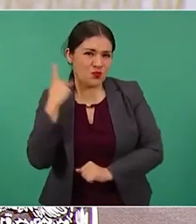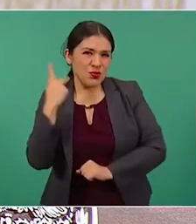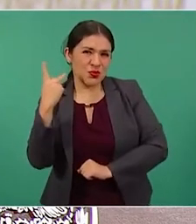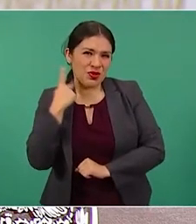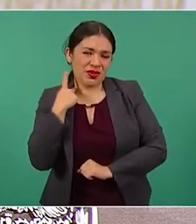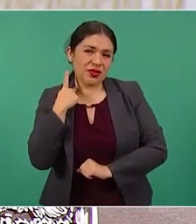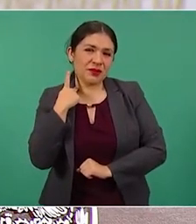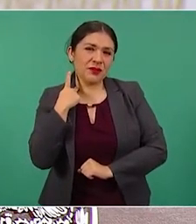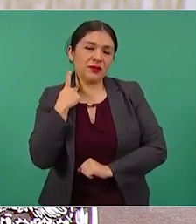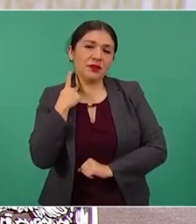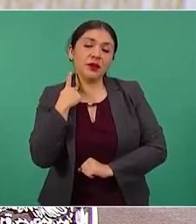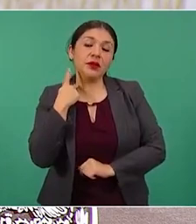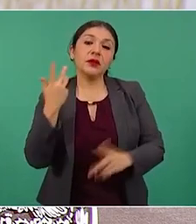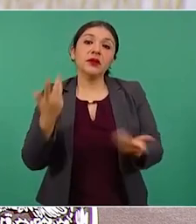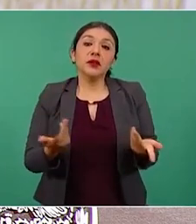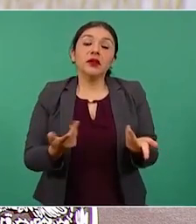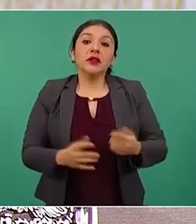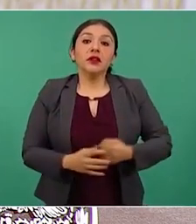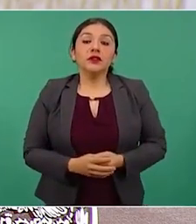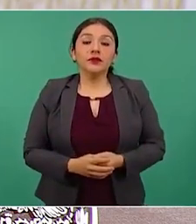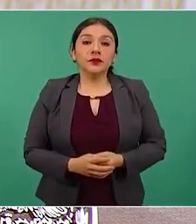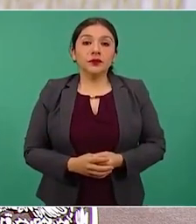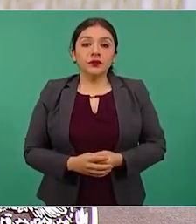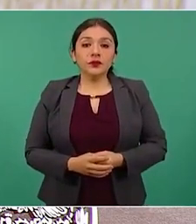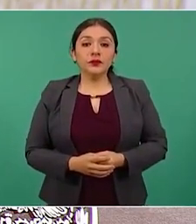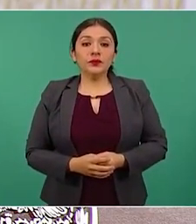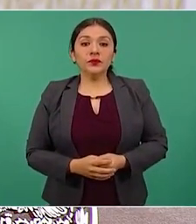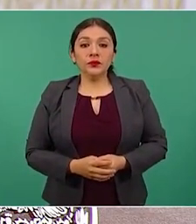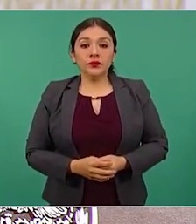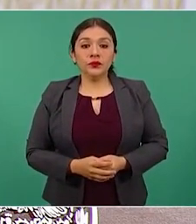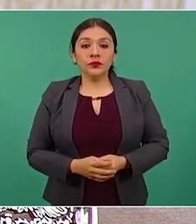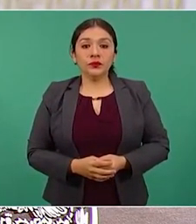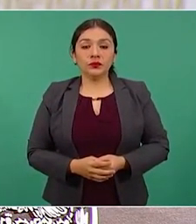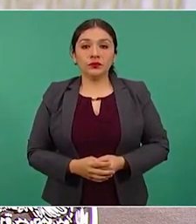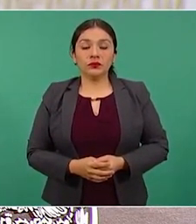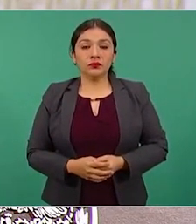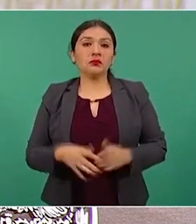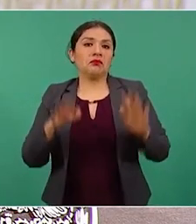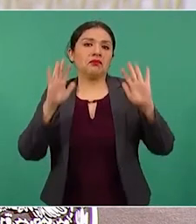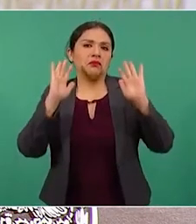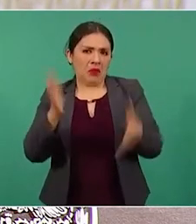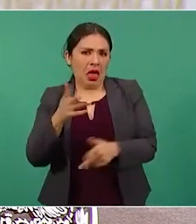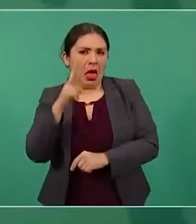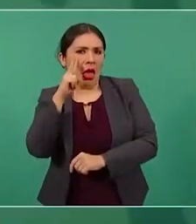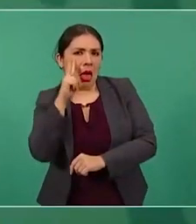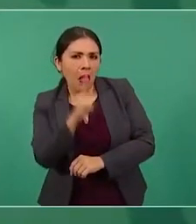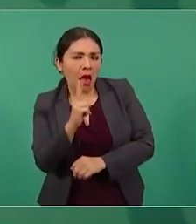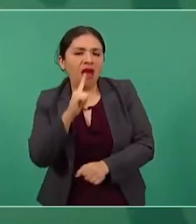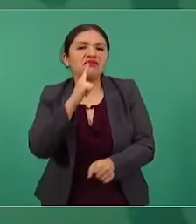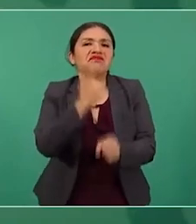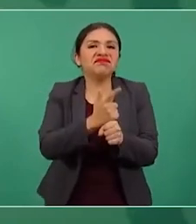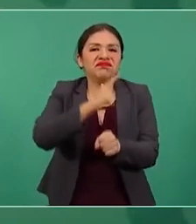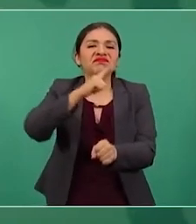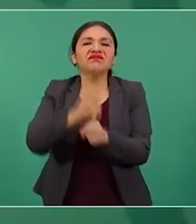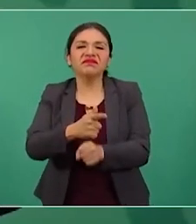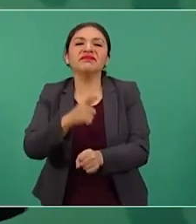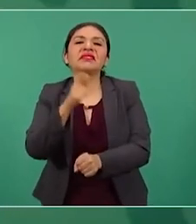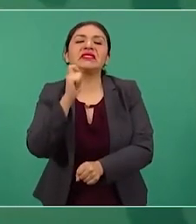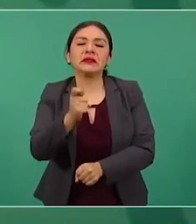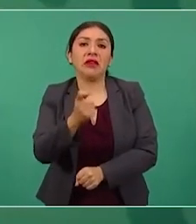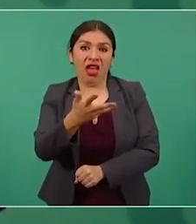está al descubierto el que